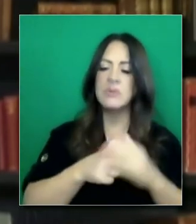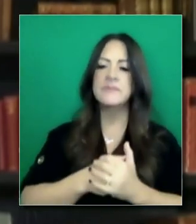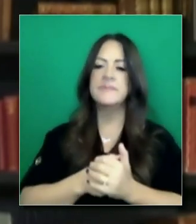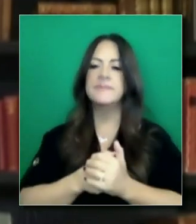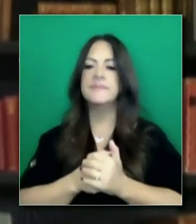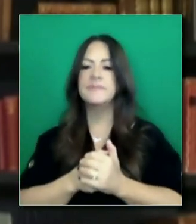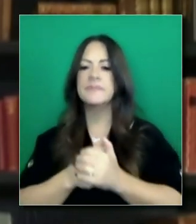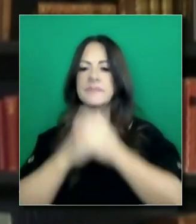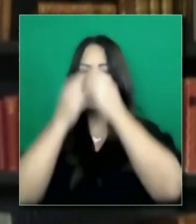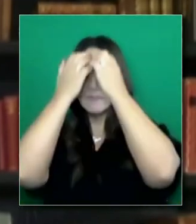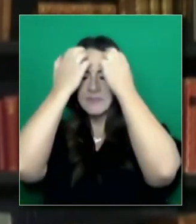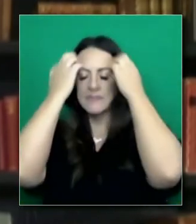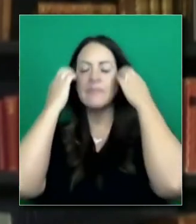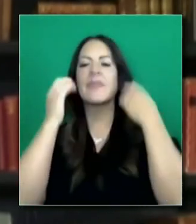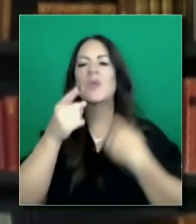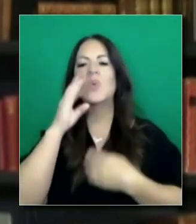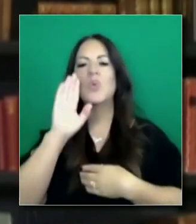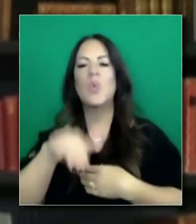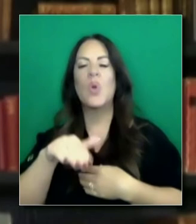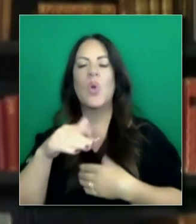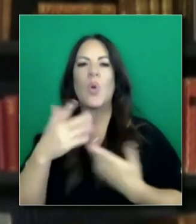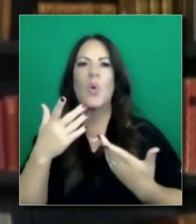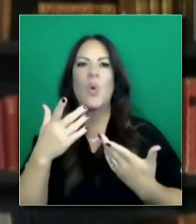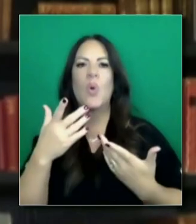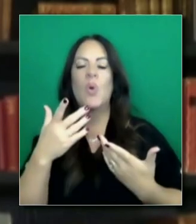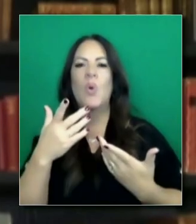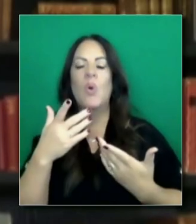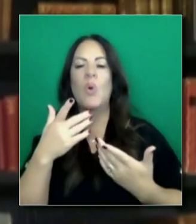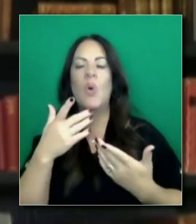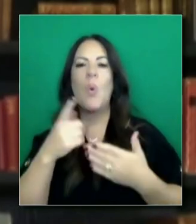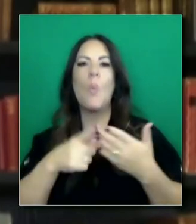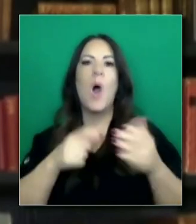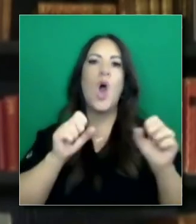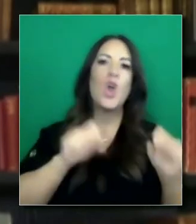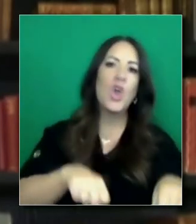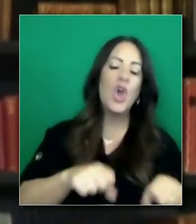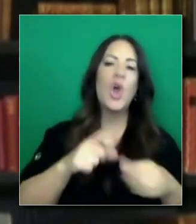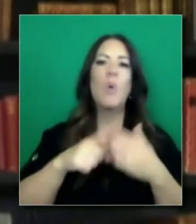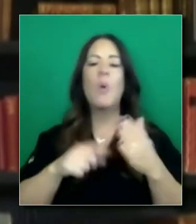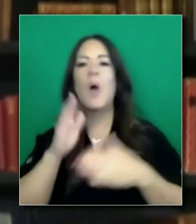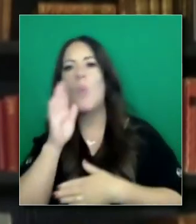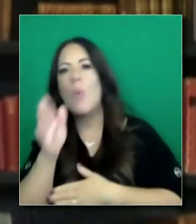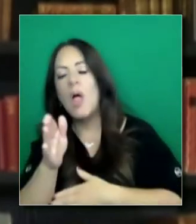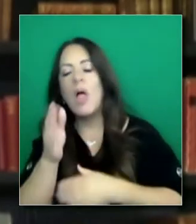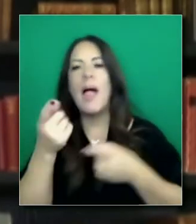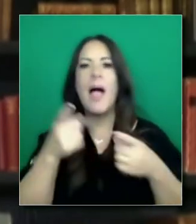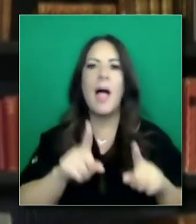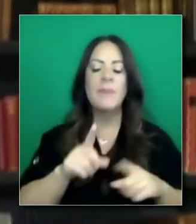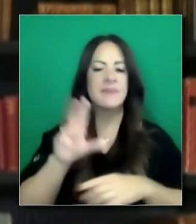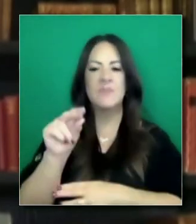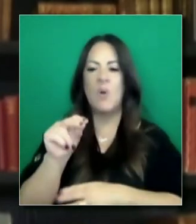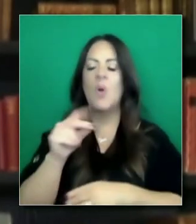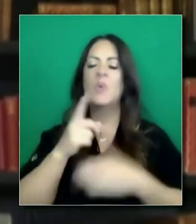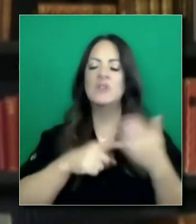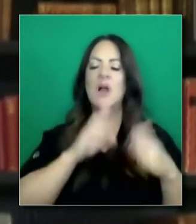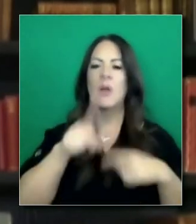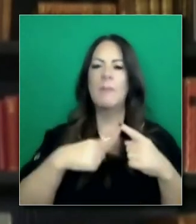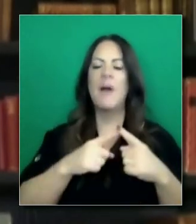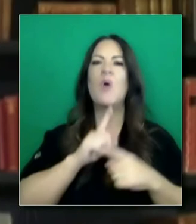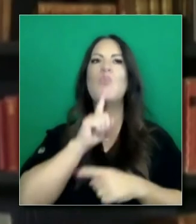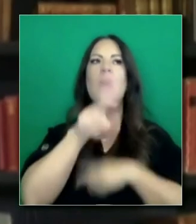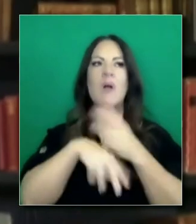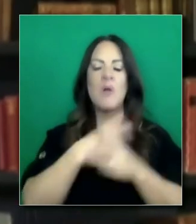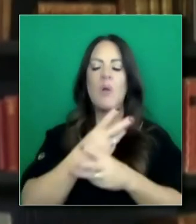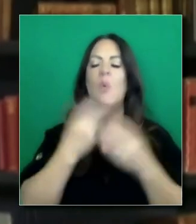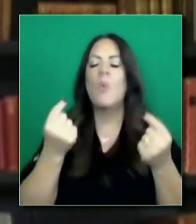diferencia que el béisbol, nadie le da crédito por lo que pudo haber sido. Se nos dice cómo pasó, cómo